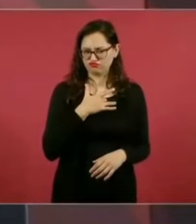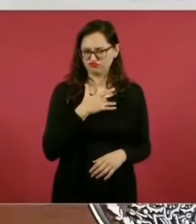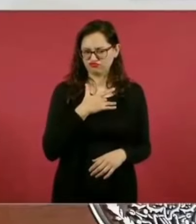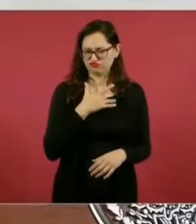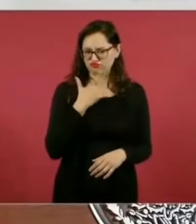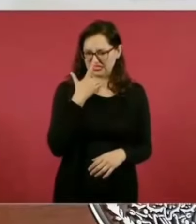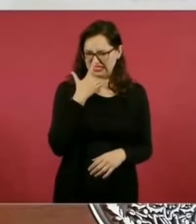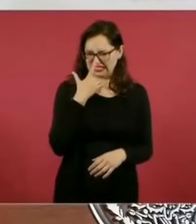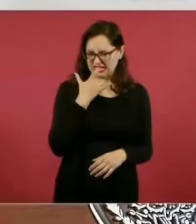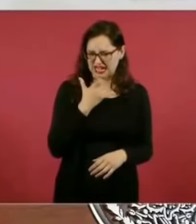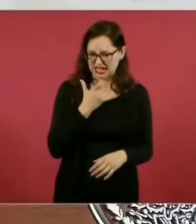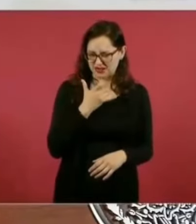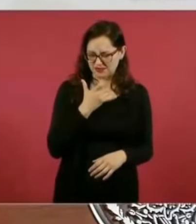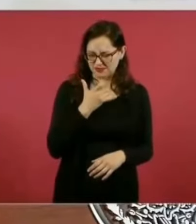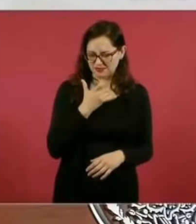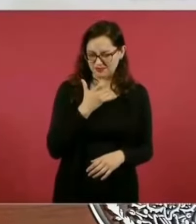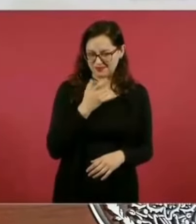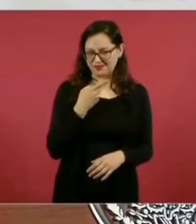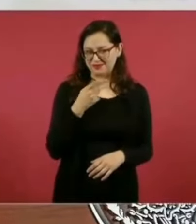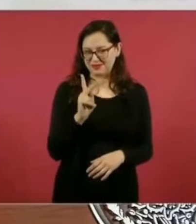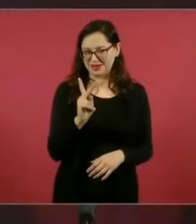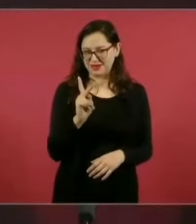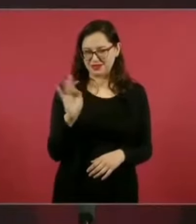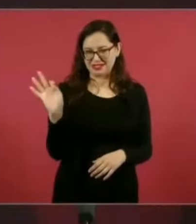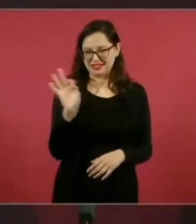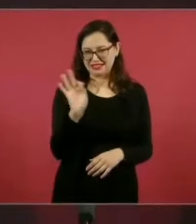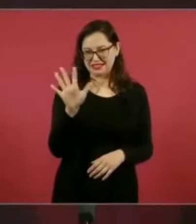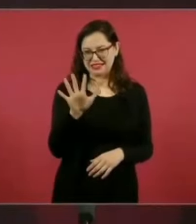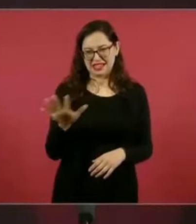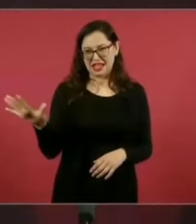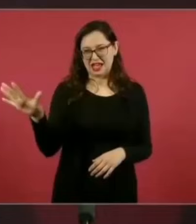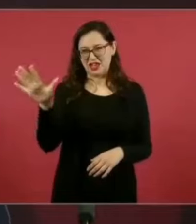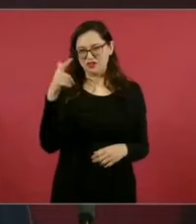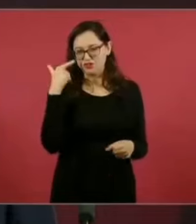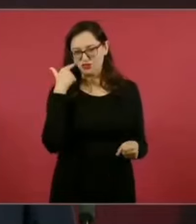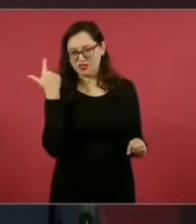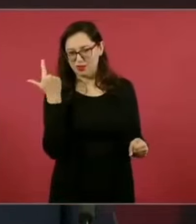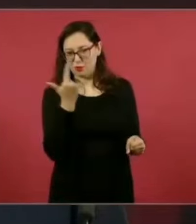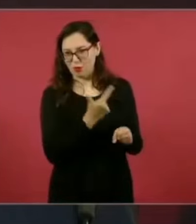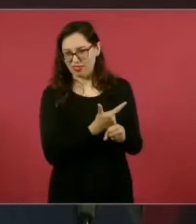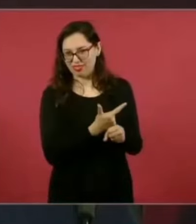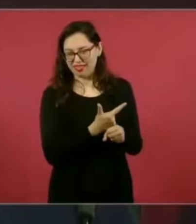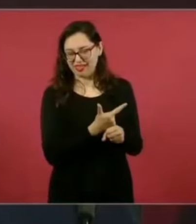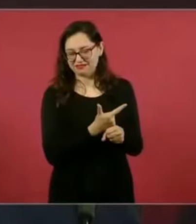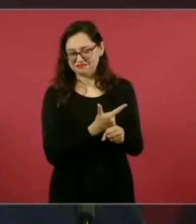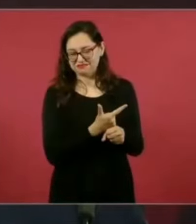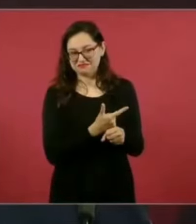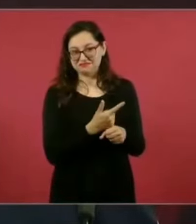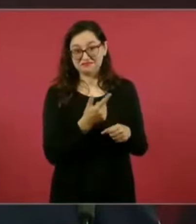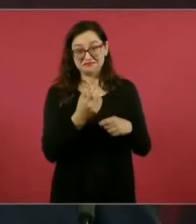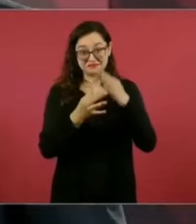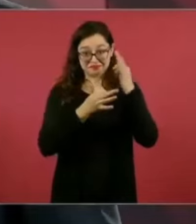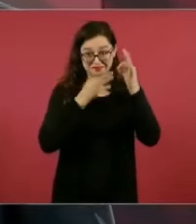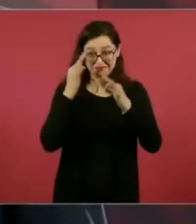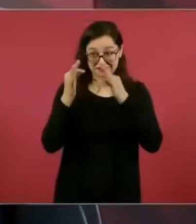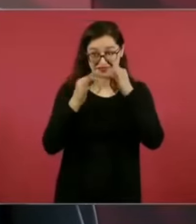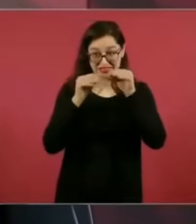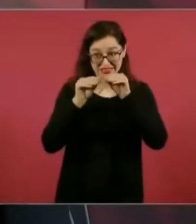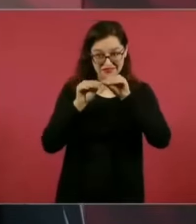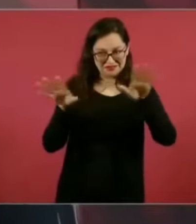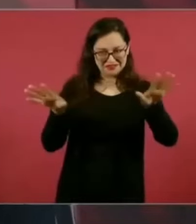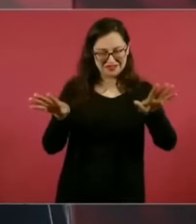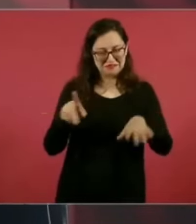porque estoy seguro que no se informó ni se dio cuenta la gente